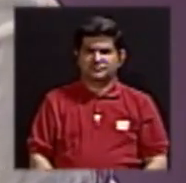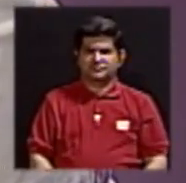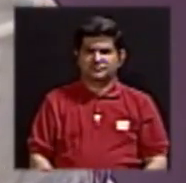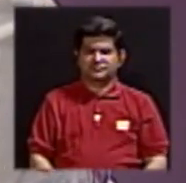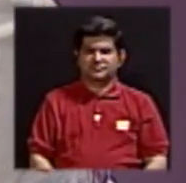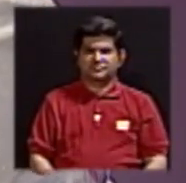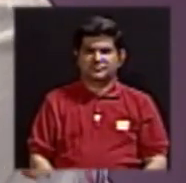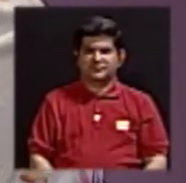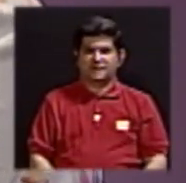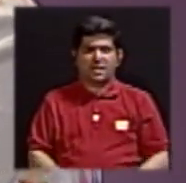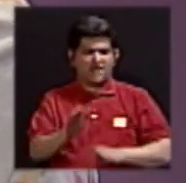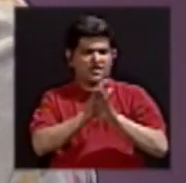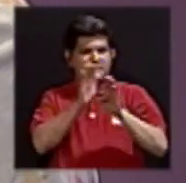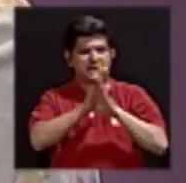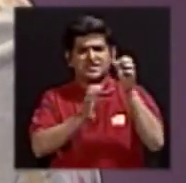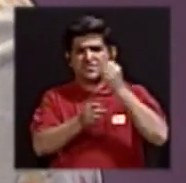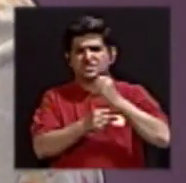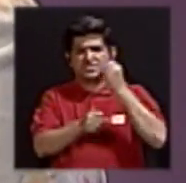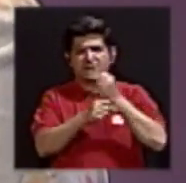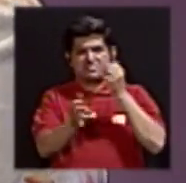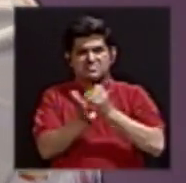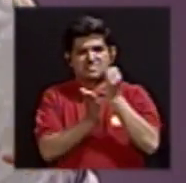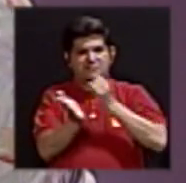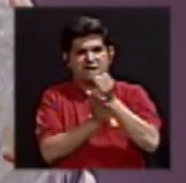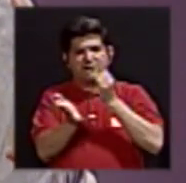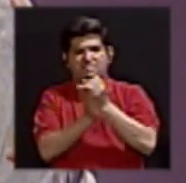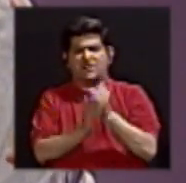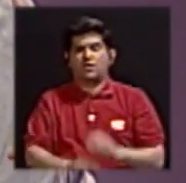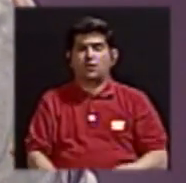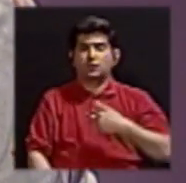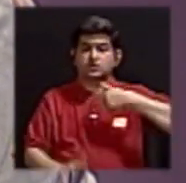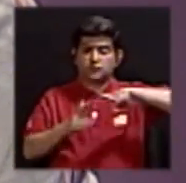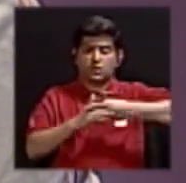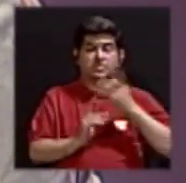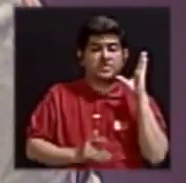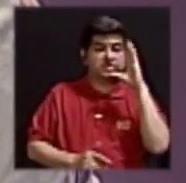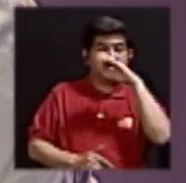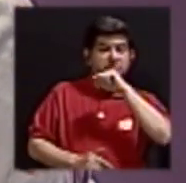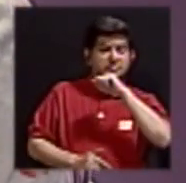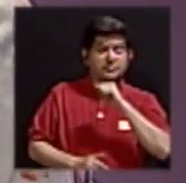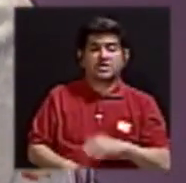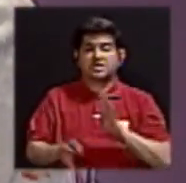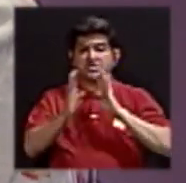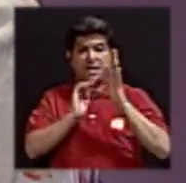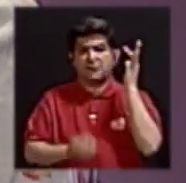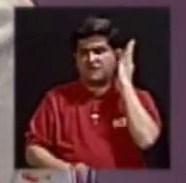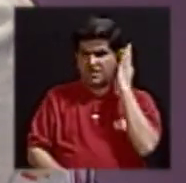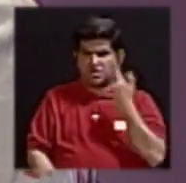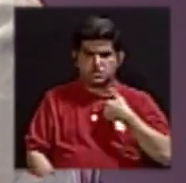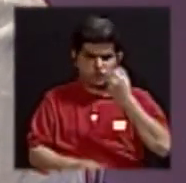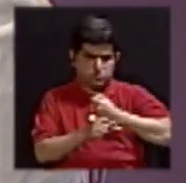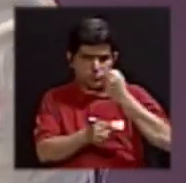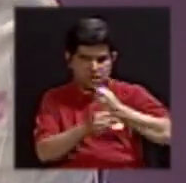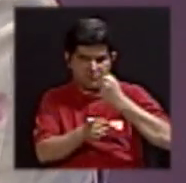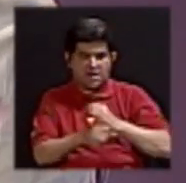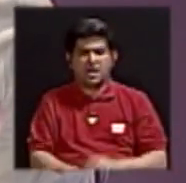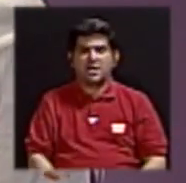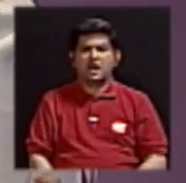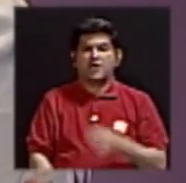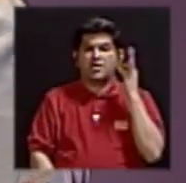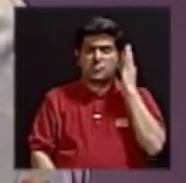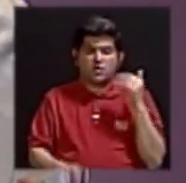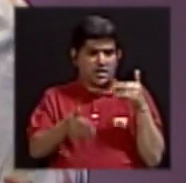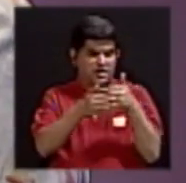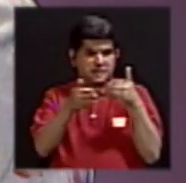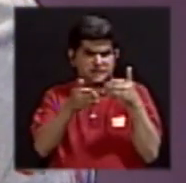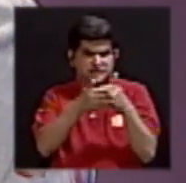desarrollar este trabajo de investigación porque empecé a ver, a conversar con las mujeres con las que yo trabajaba, las mujeres más